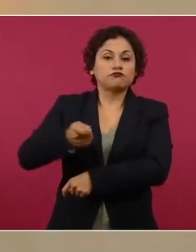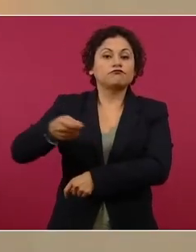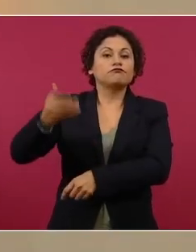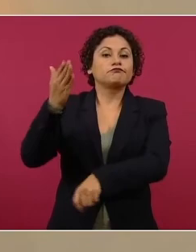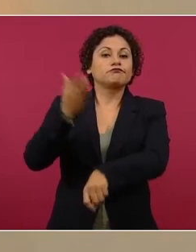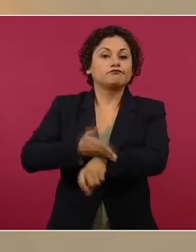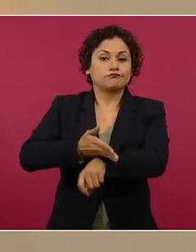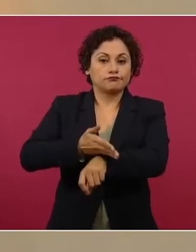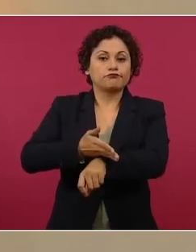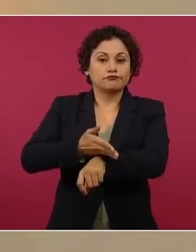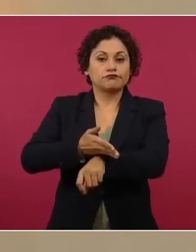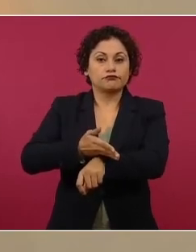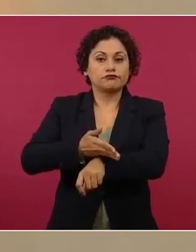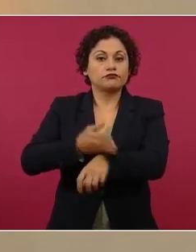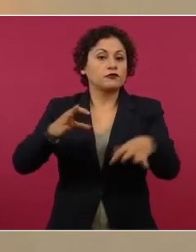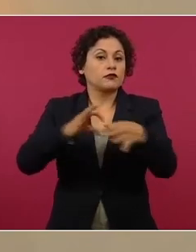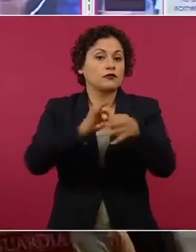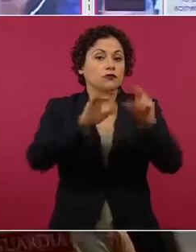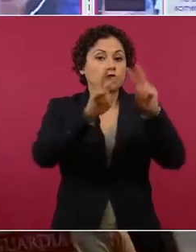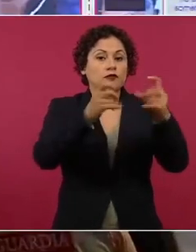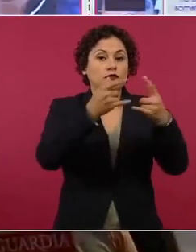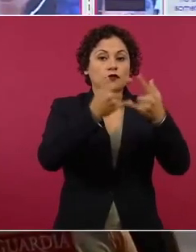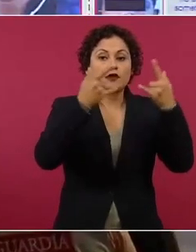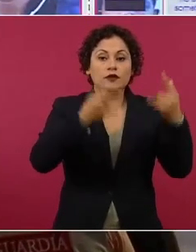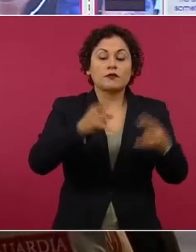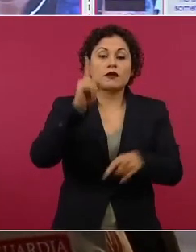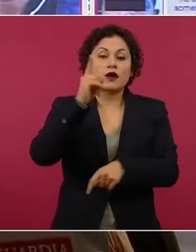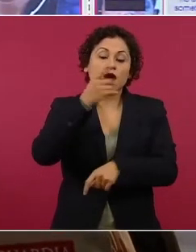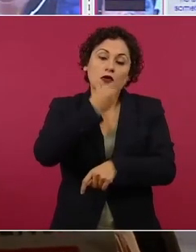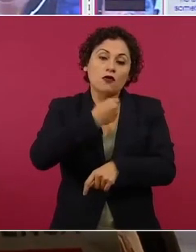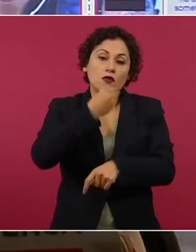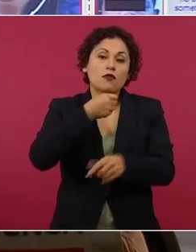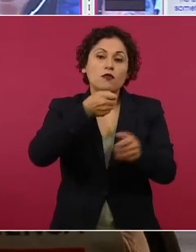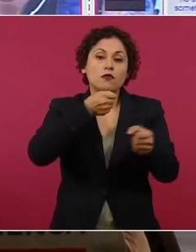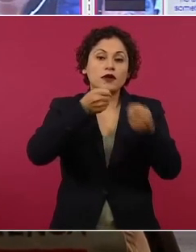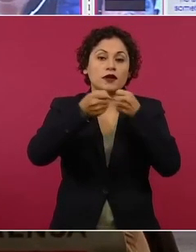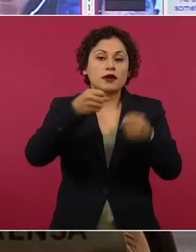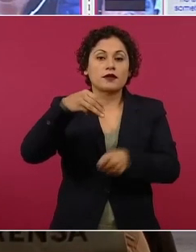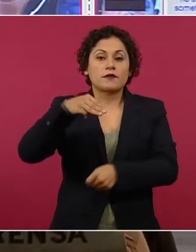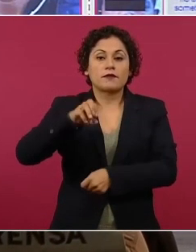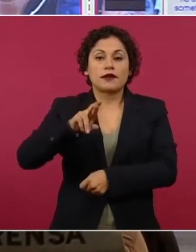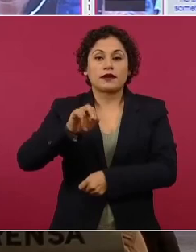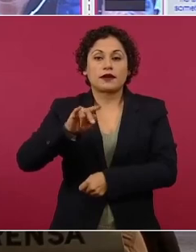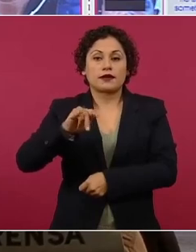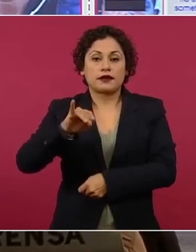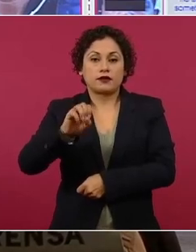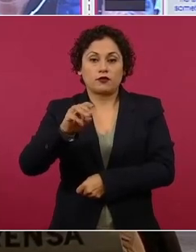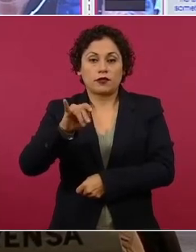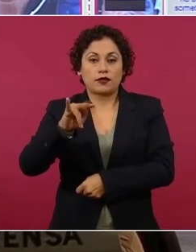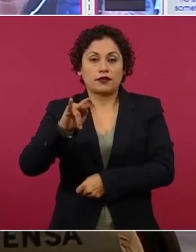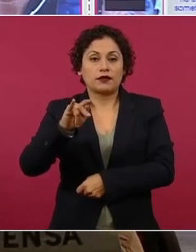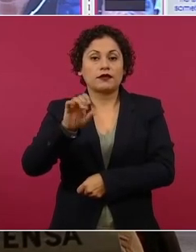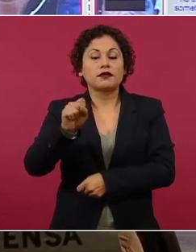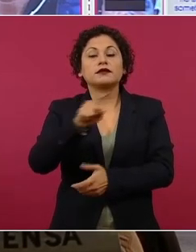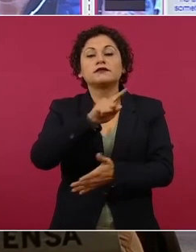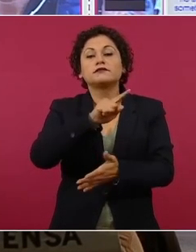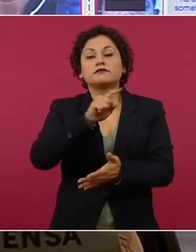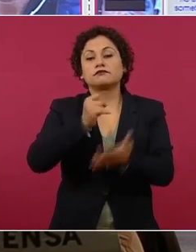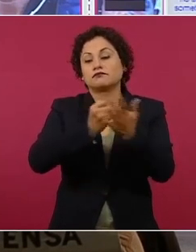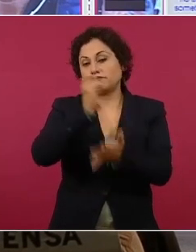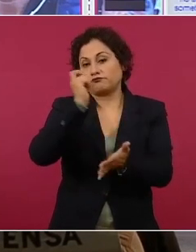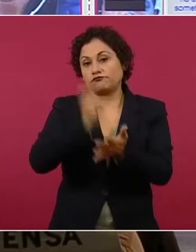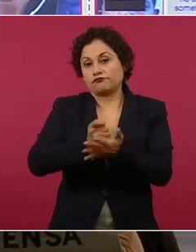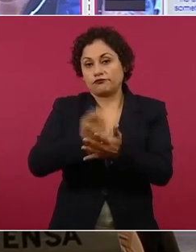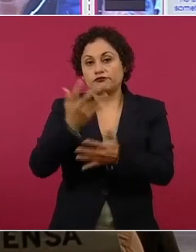en el caso del periodista Margarito Martínez. Son por 25 años de prisión en contra de Manuel N.